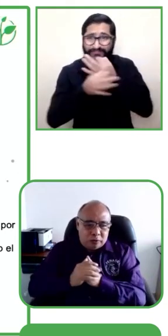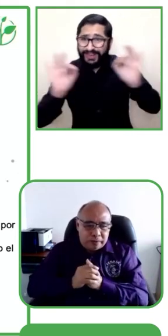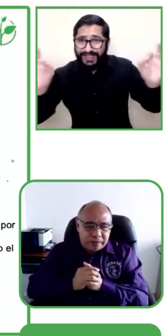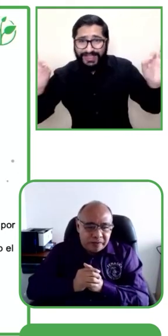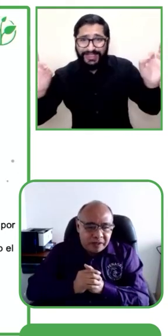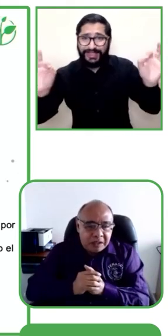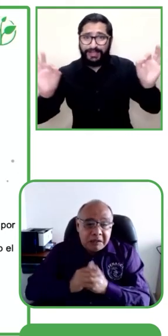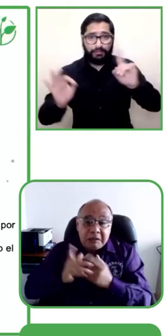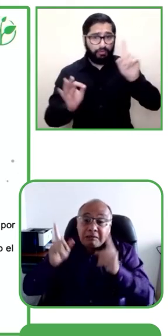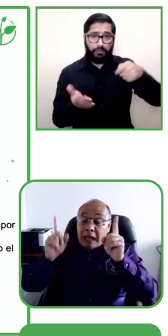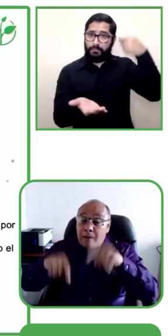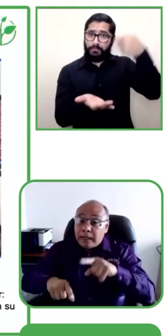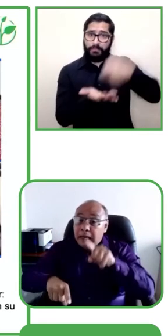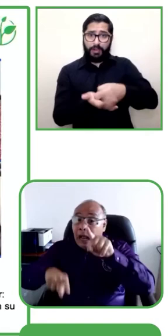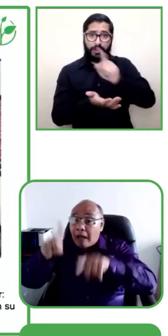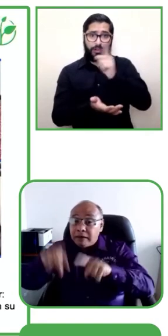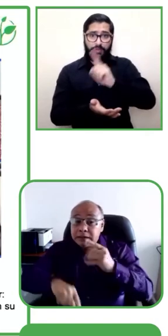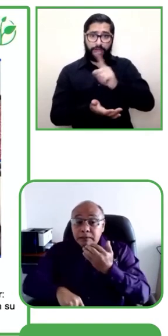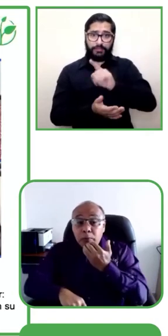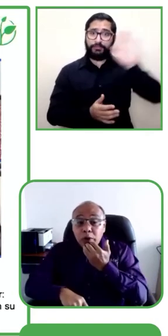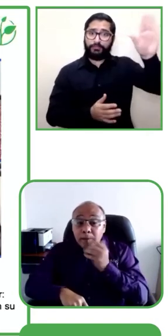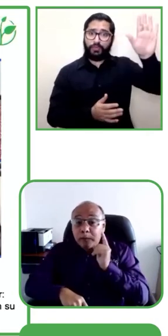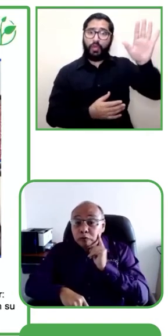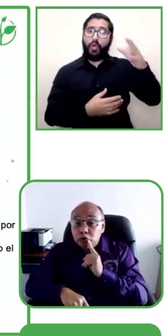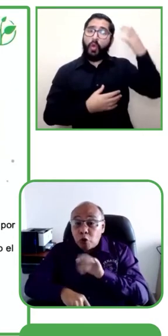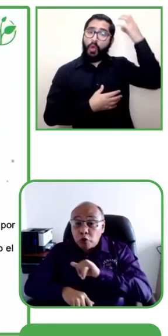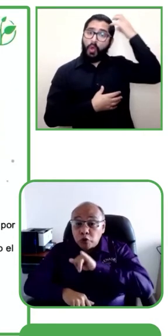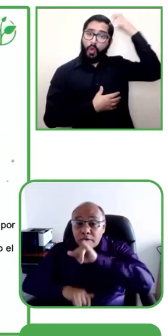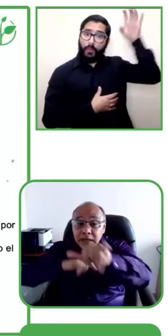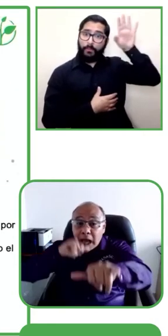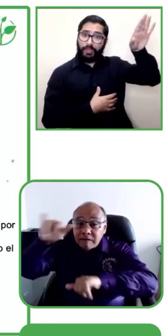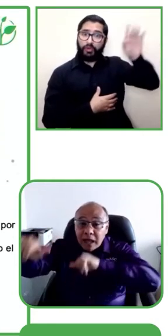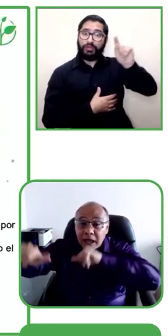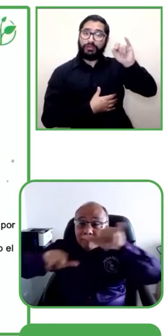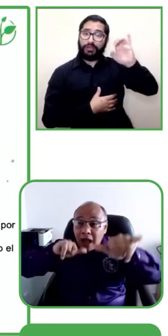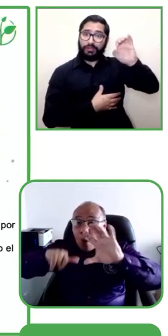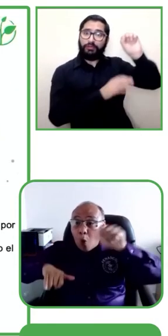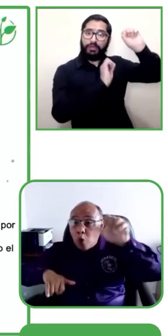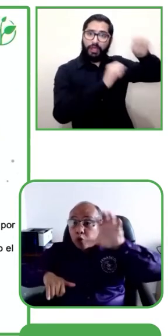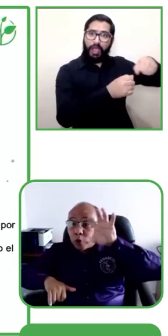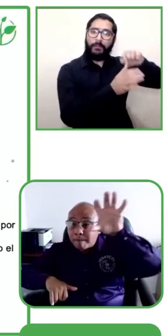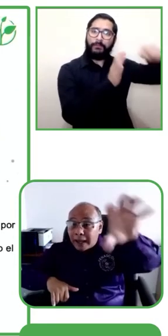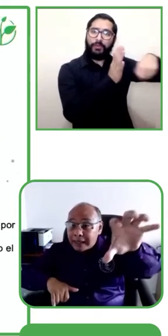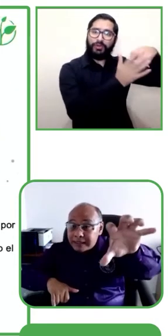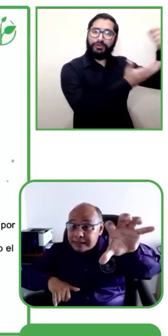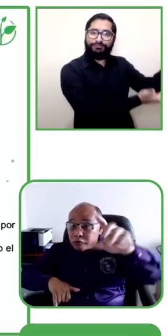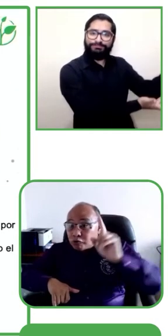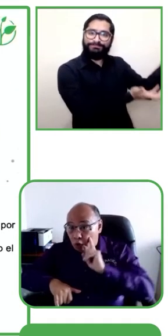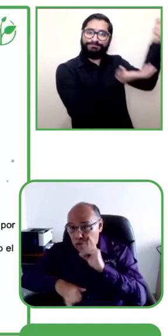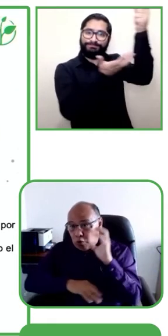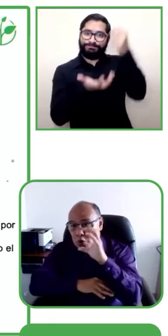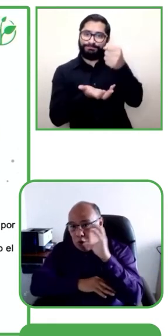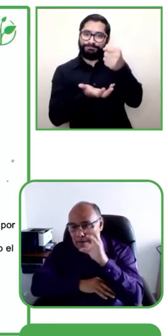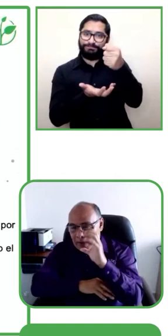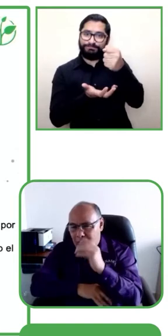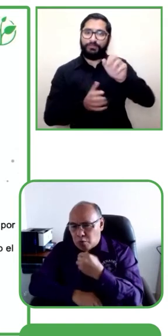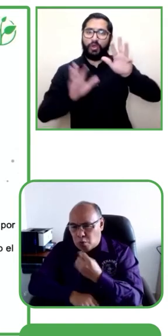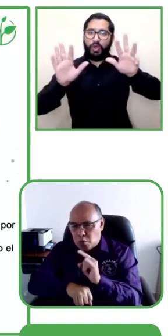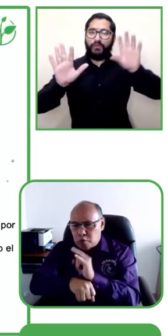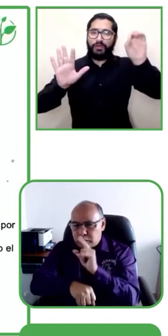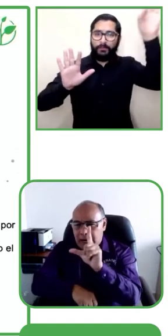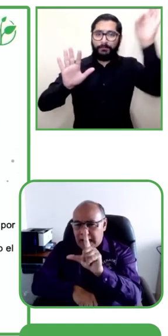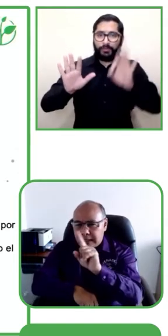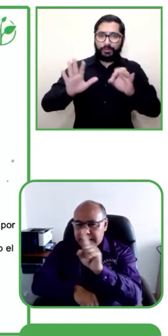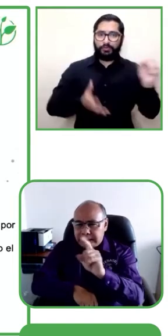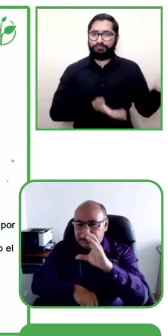patrocina el 95% de este proyecto. Si de pronto algunas personas sordas viajan a otros